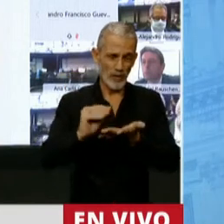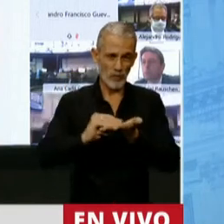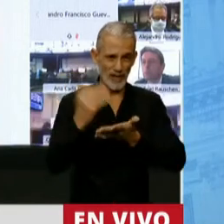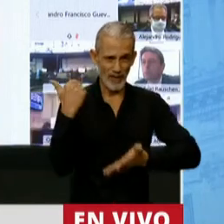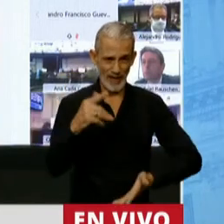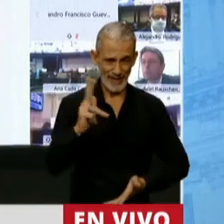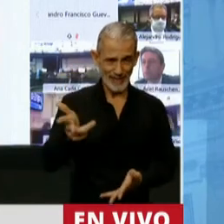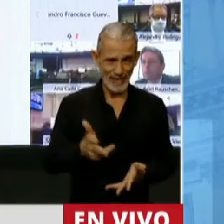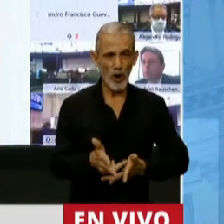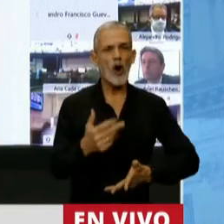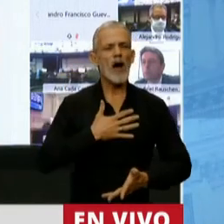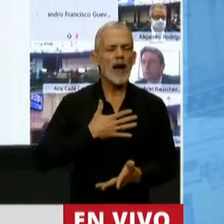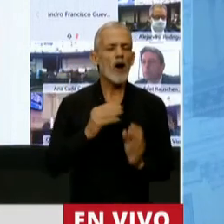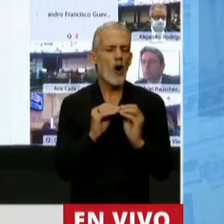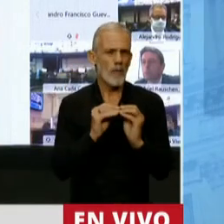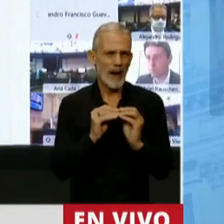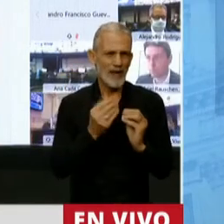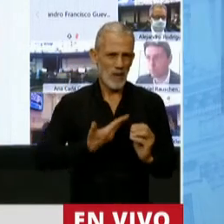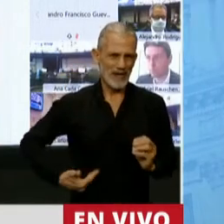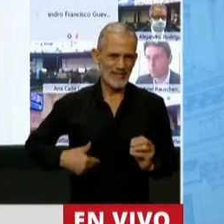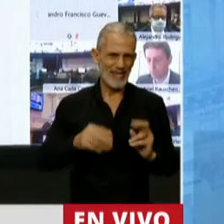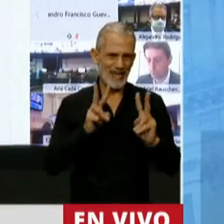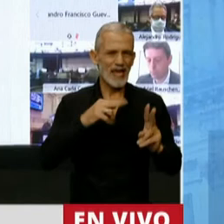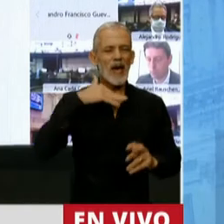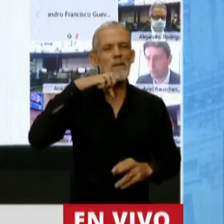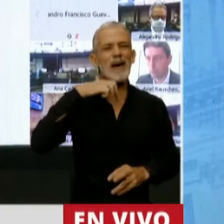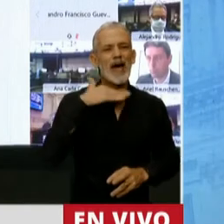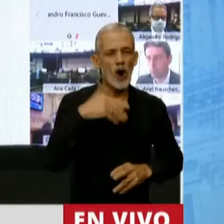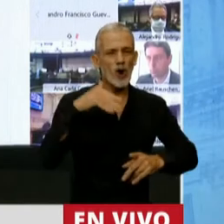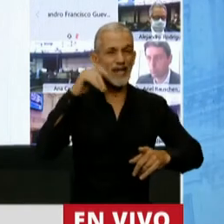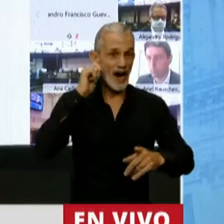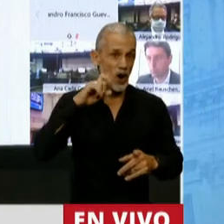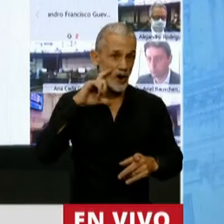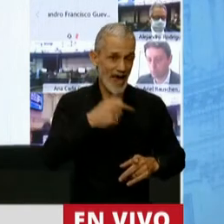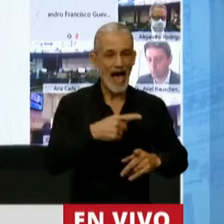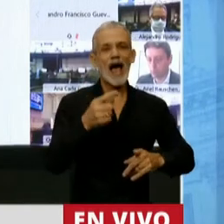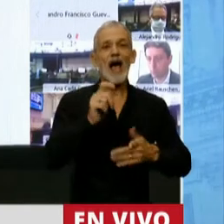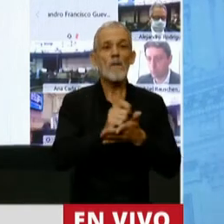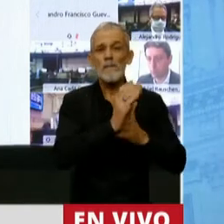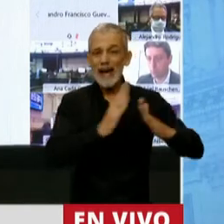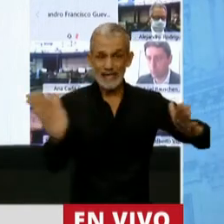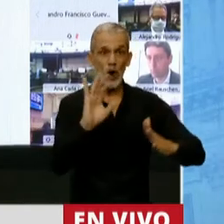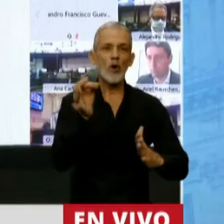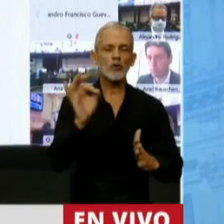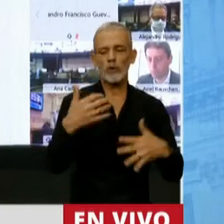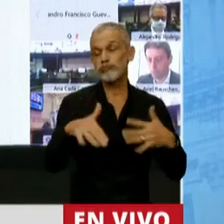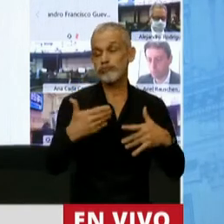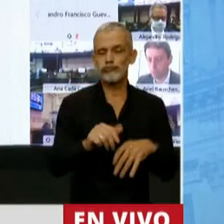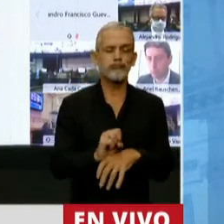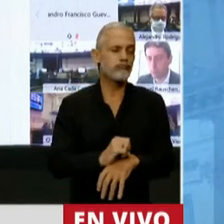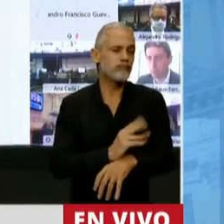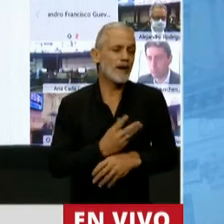preopinante, el querido compañero, presidente del PJ, Flaco Gioja, es un mes que tenemos muchas emociones,